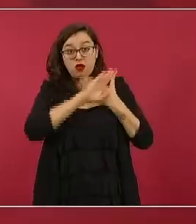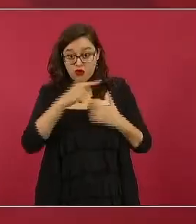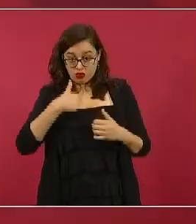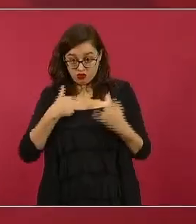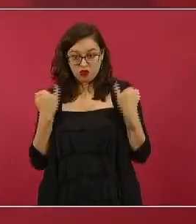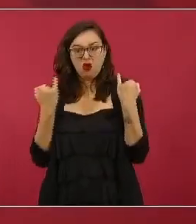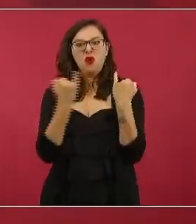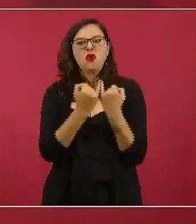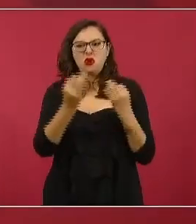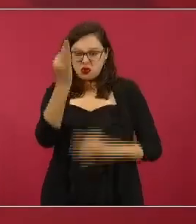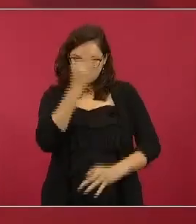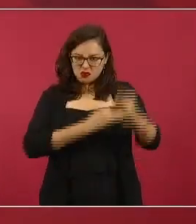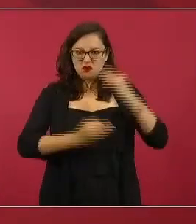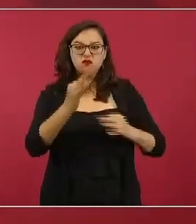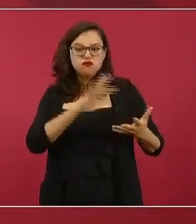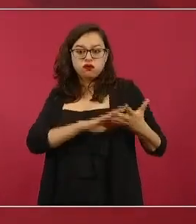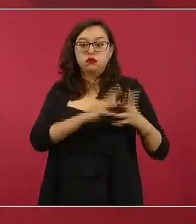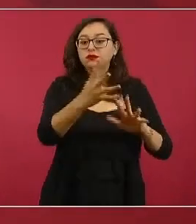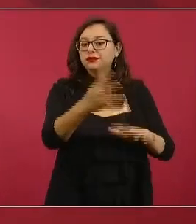violencia